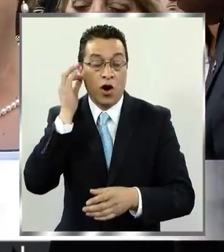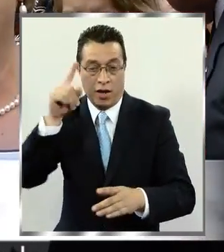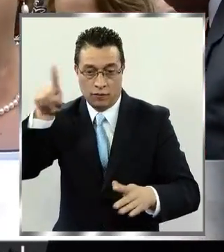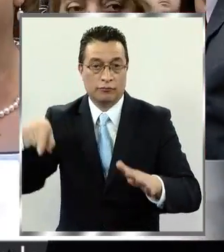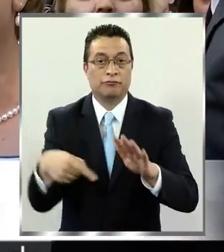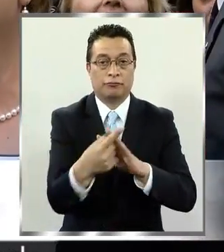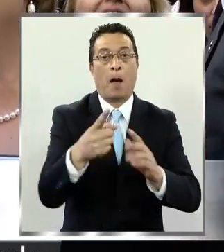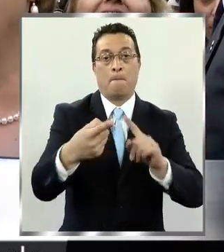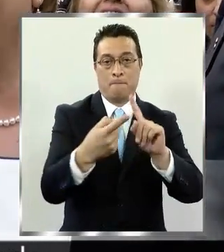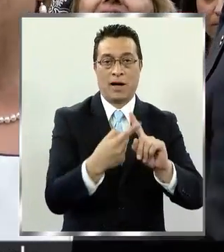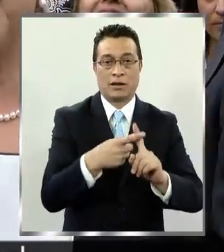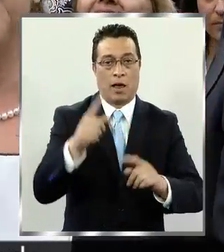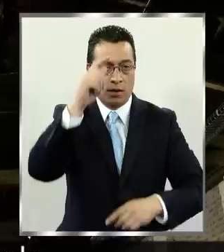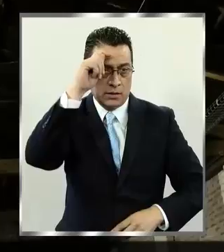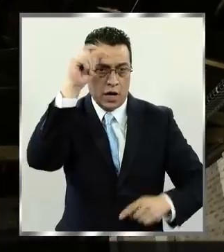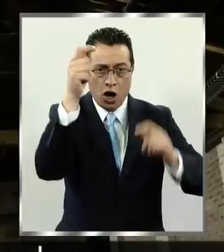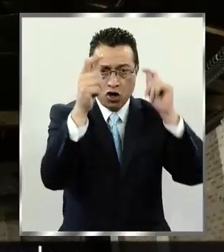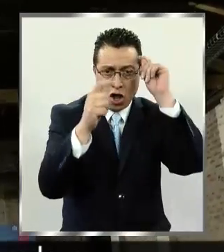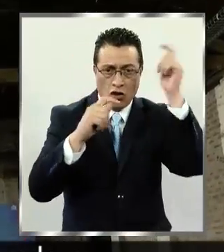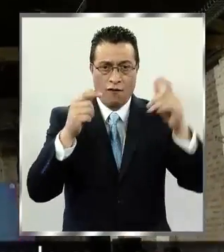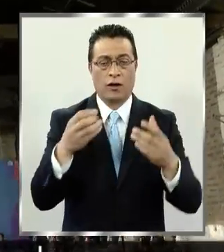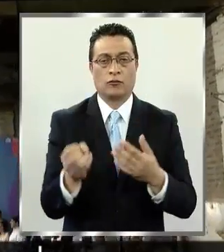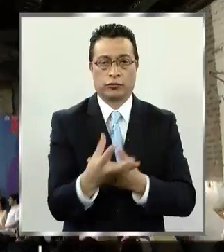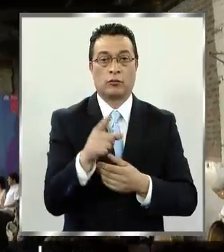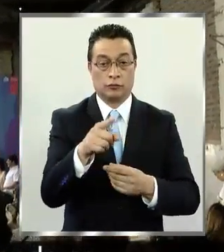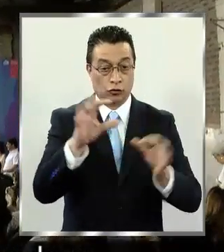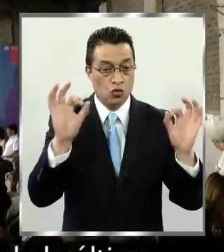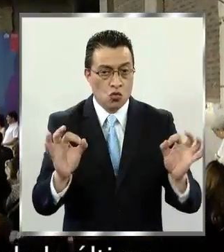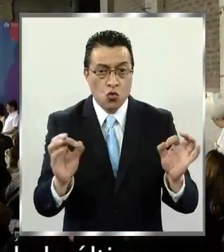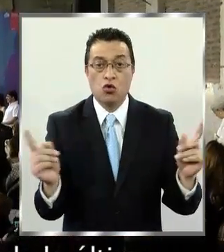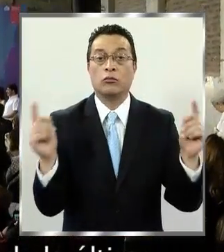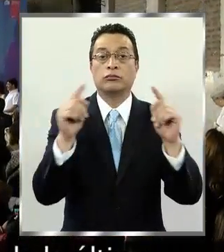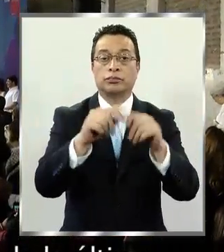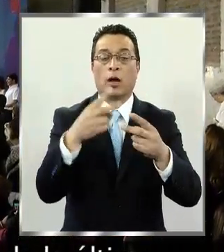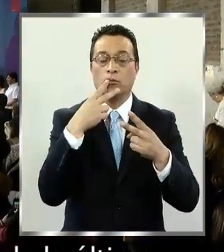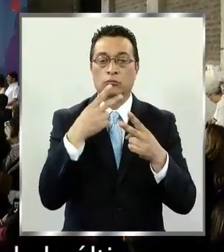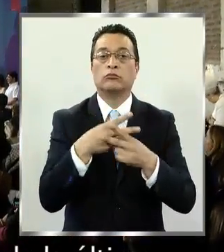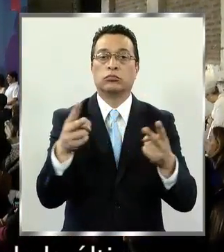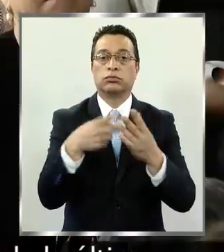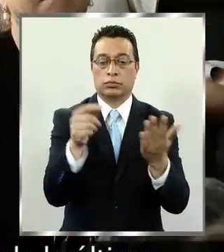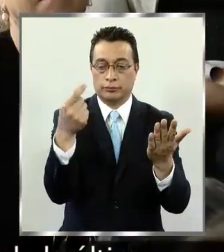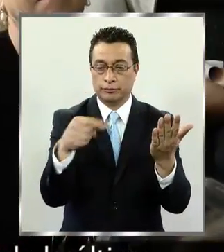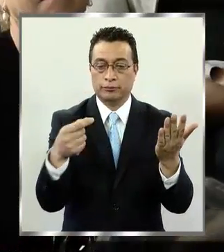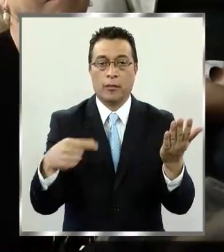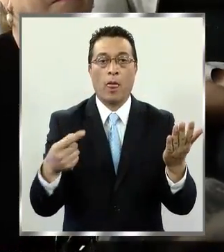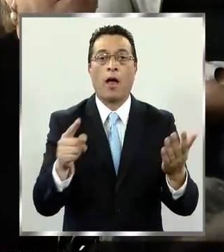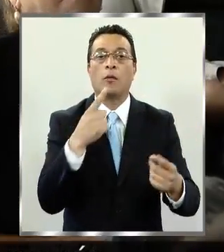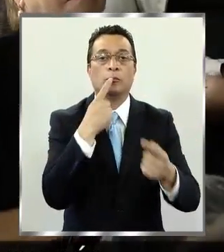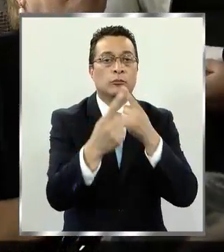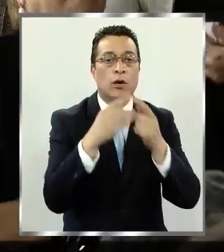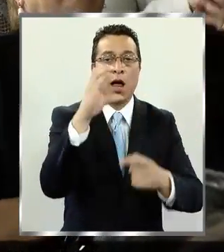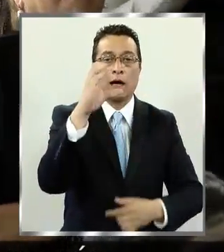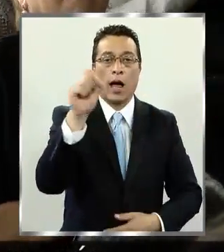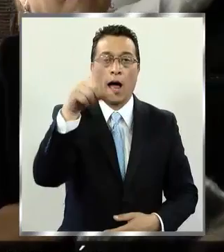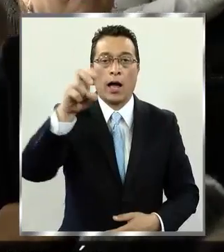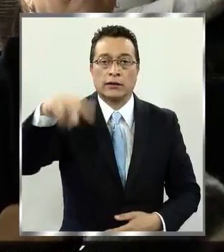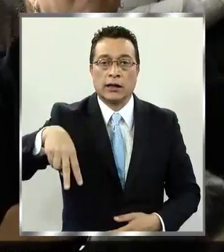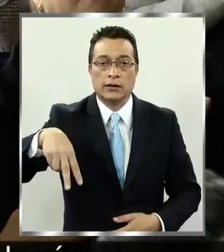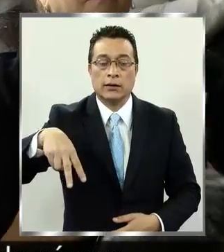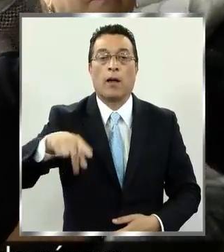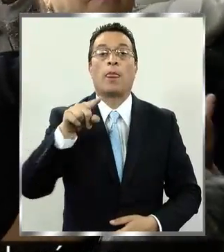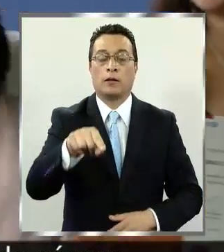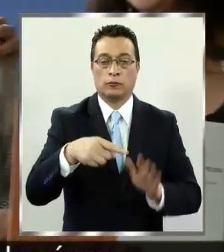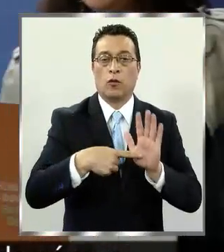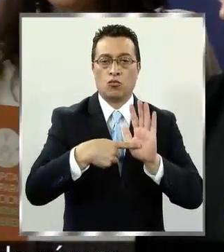emprendiendo, innovando. El encuentro se da justo cuando se dieron a conocer los resultados de la última encuesta CACEN, que reflejó que